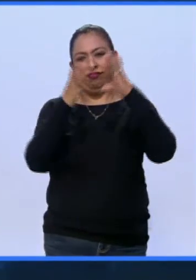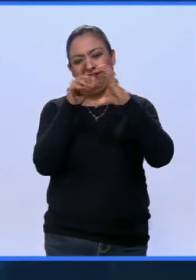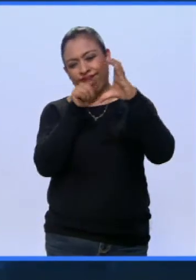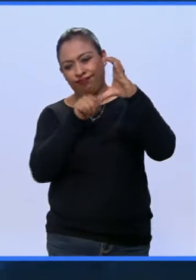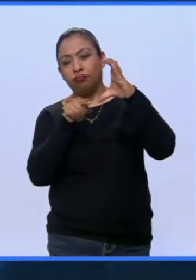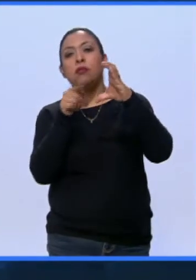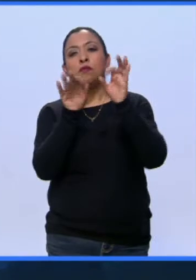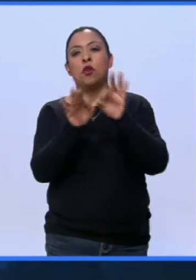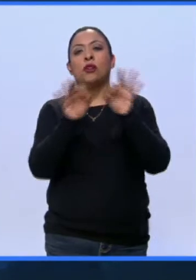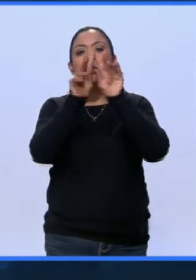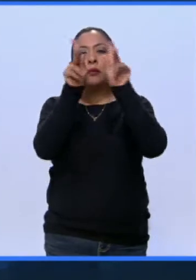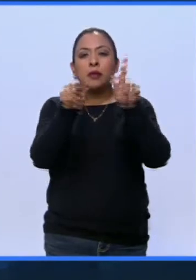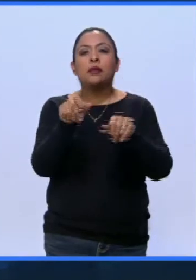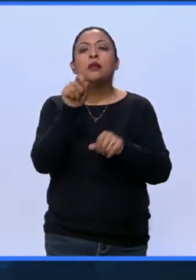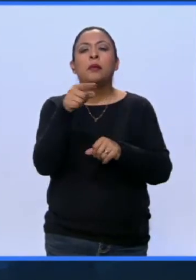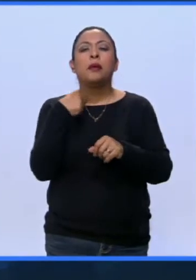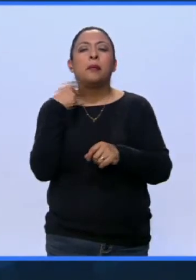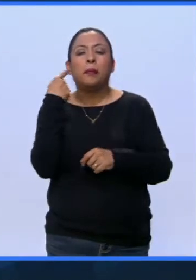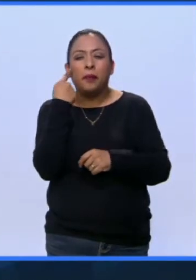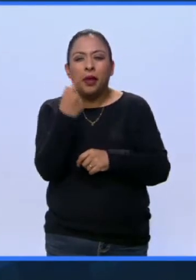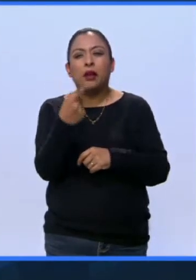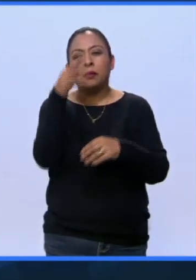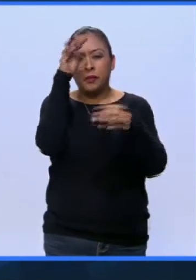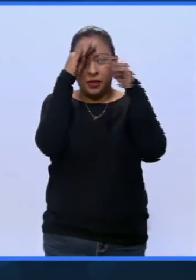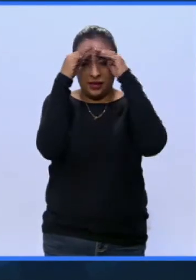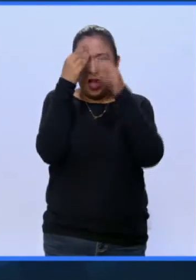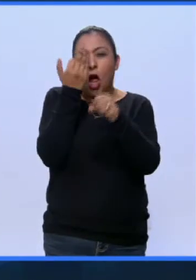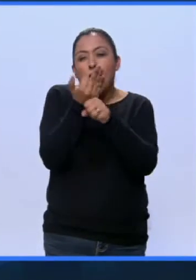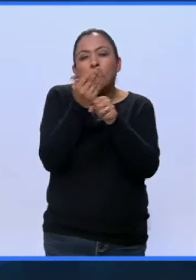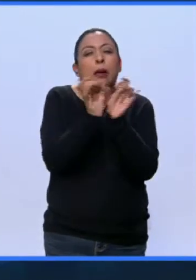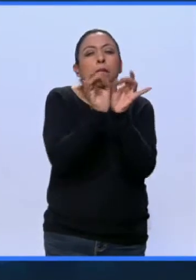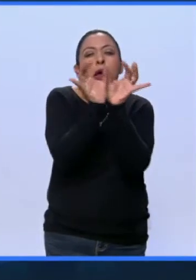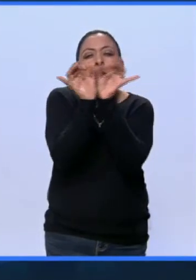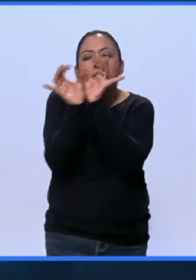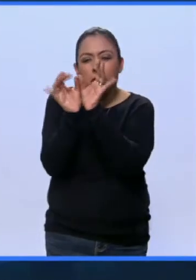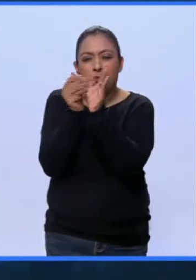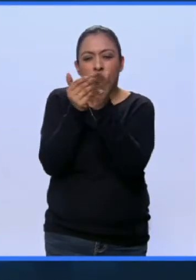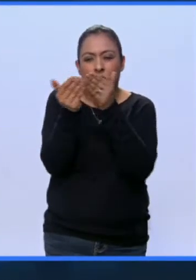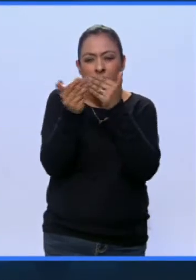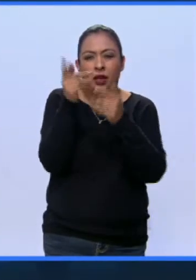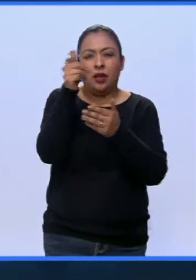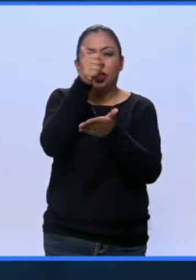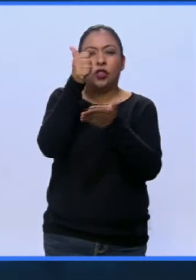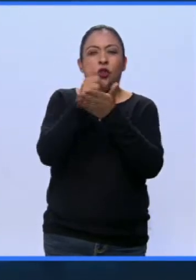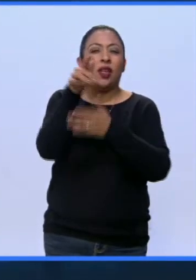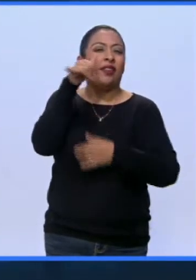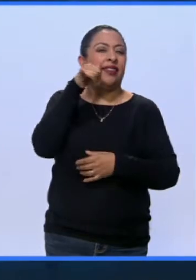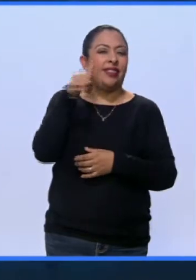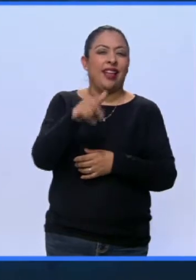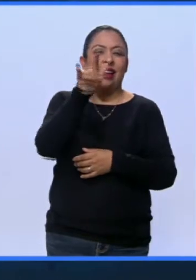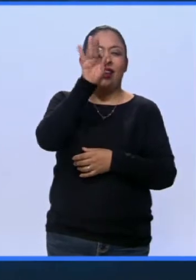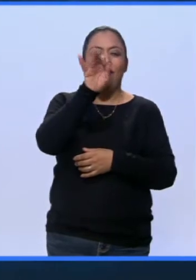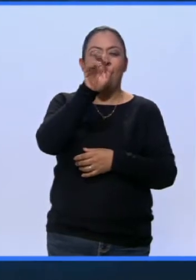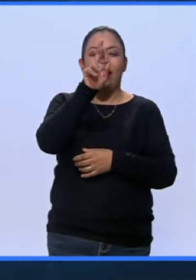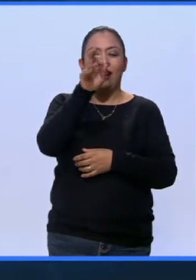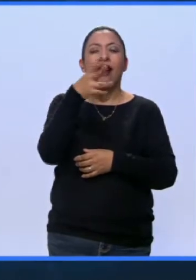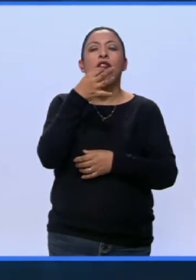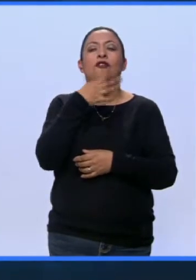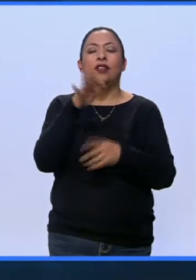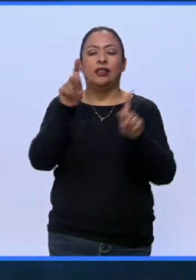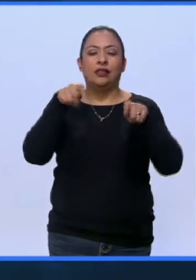a propósito de volver la mirada y reflexionar sobre las circunstancias actuales, la ciudad de Ferrara, en Italia, es el del Festival